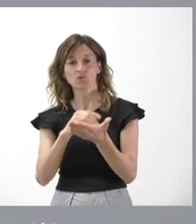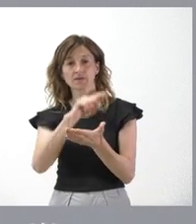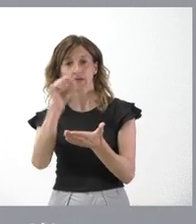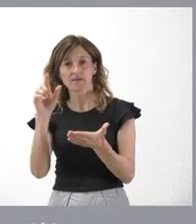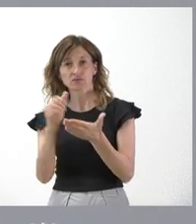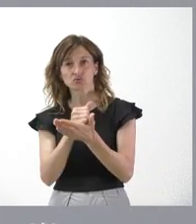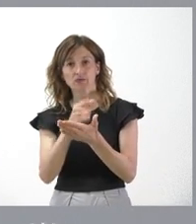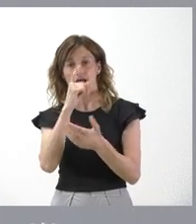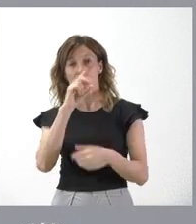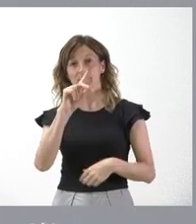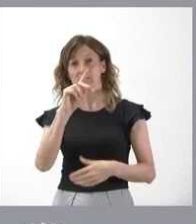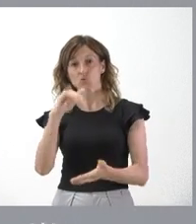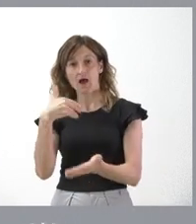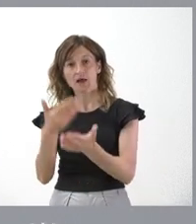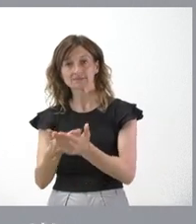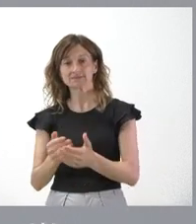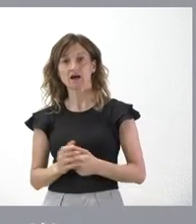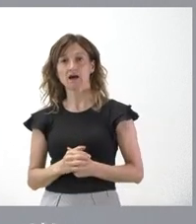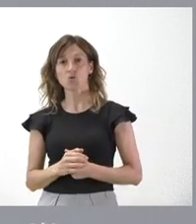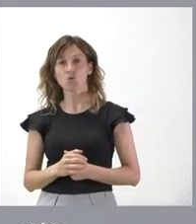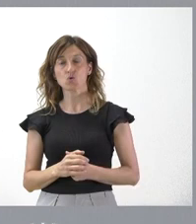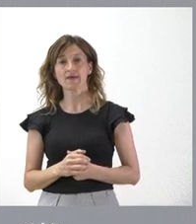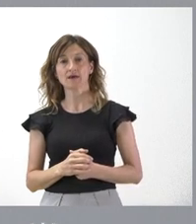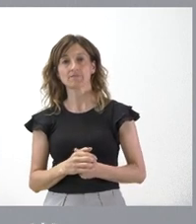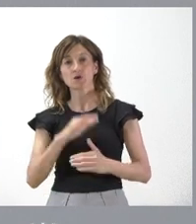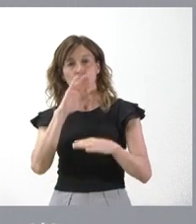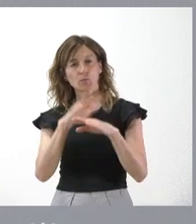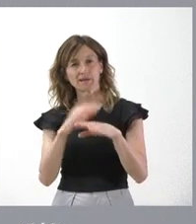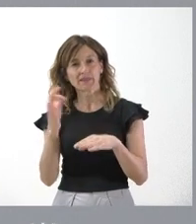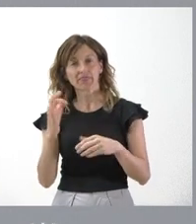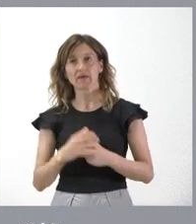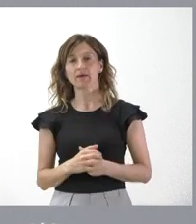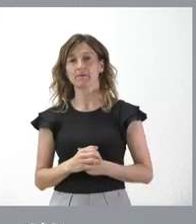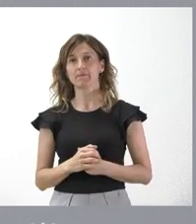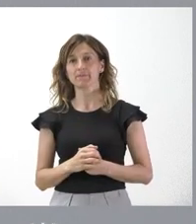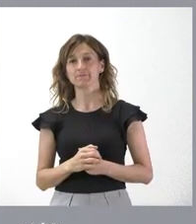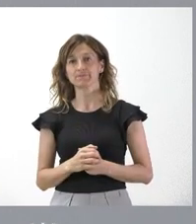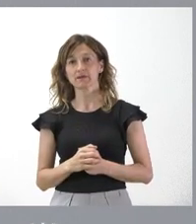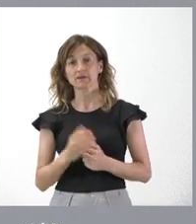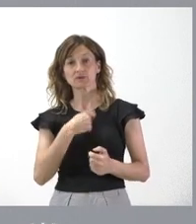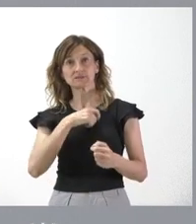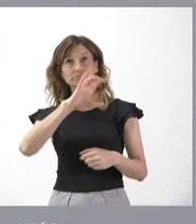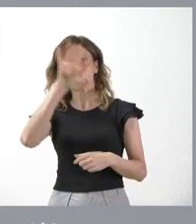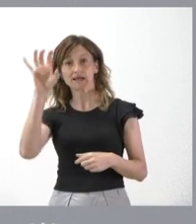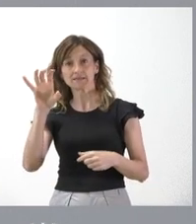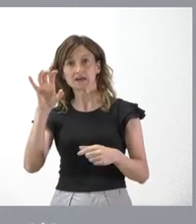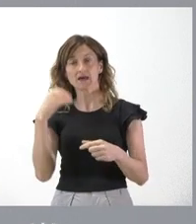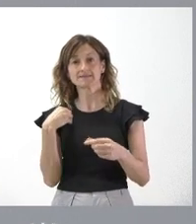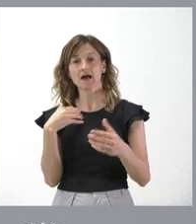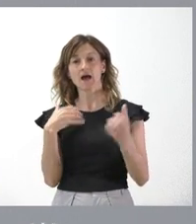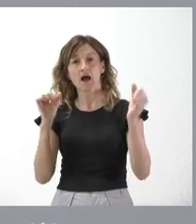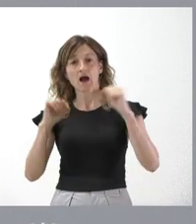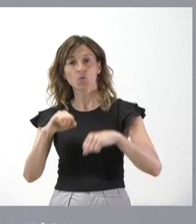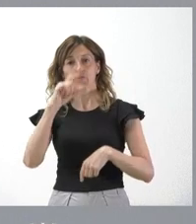desde el año 21, 22 y 23. Por tanto, todas las comunidades autónomas de España venimos aplicando estos acuerdos desde el año